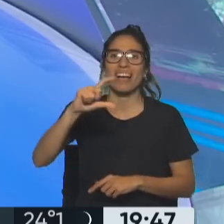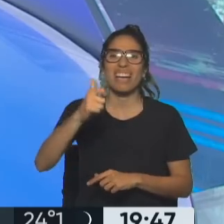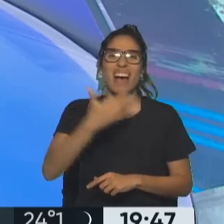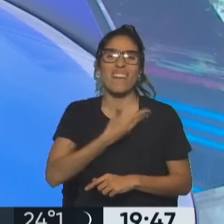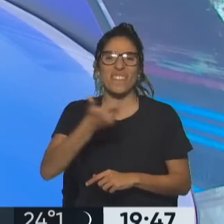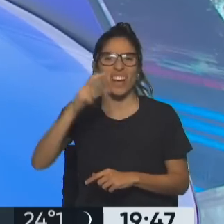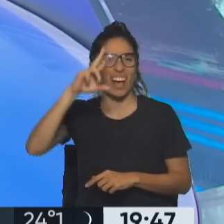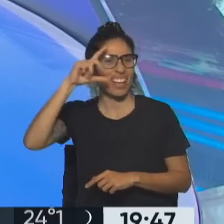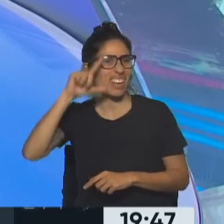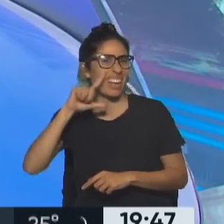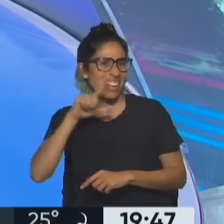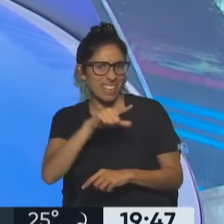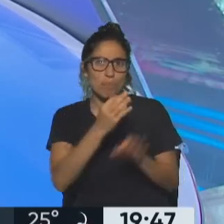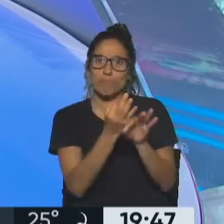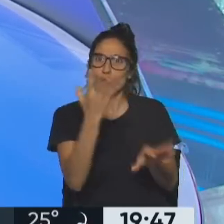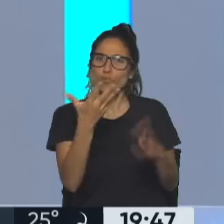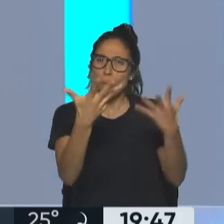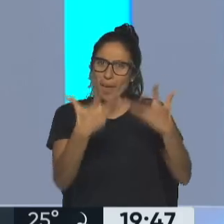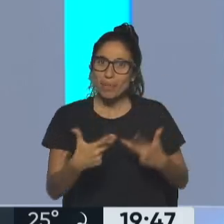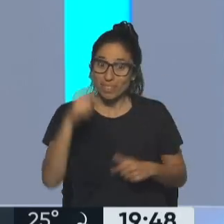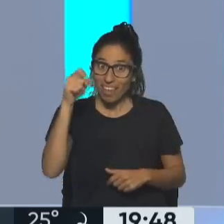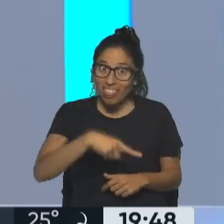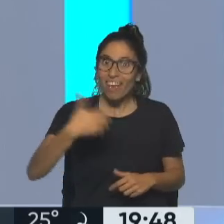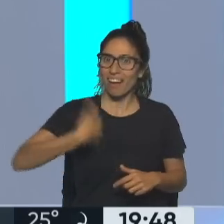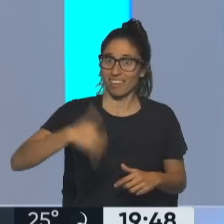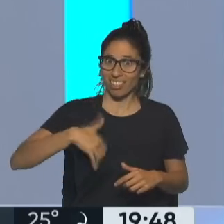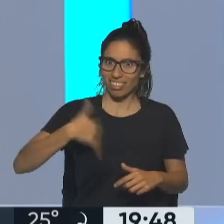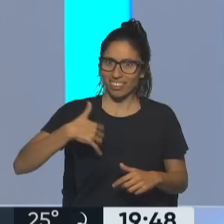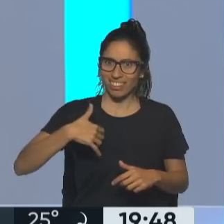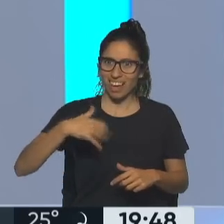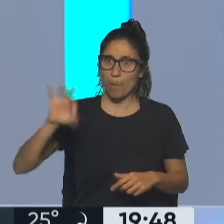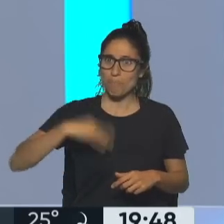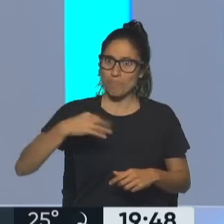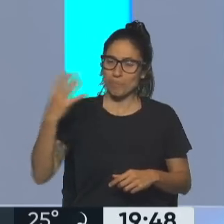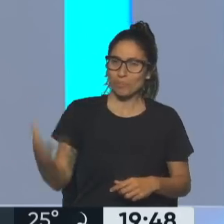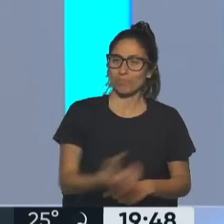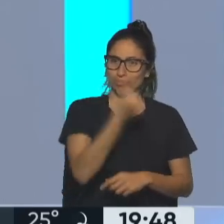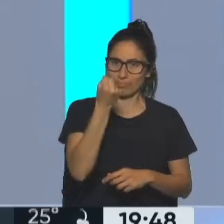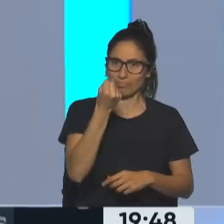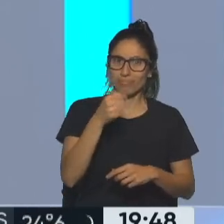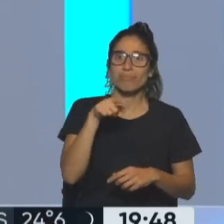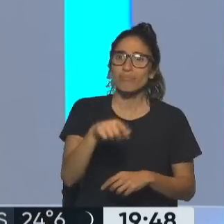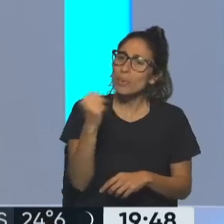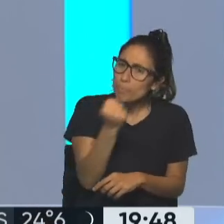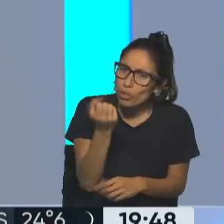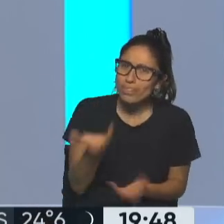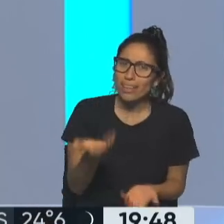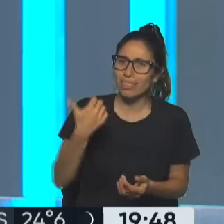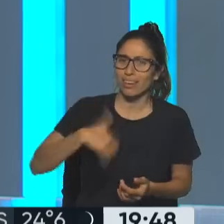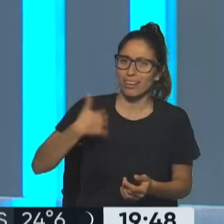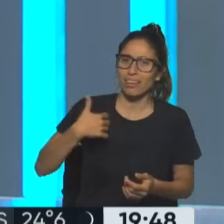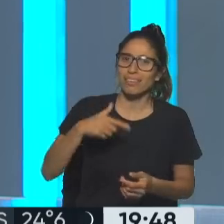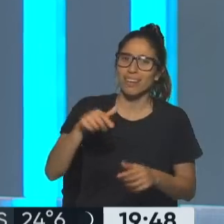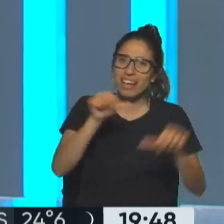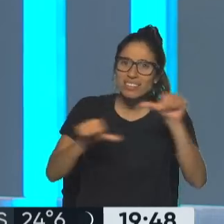argentina, la gente lo valora, insisto, no sólo por la eminencia o el talento de los científicos, sino porque resuelven otros problemas. En